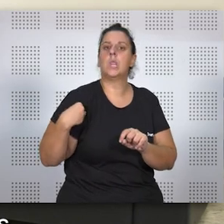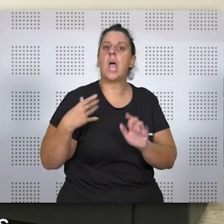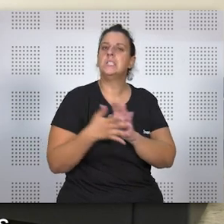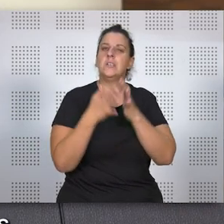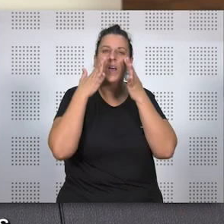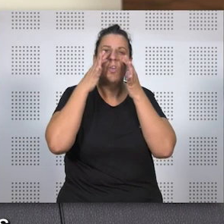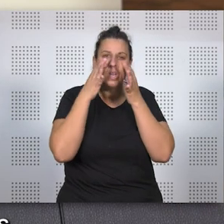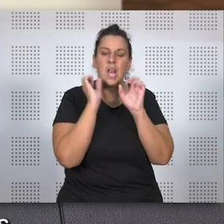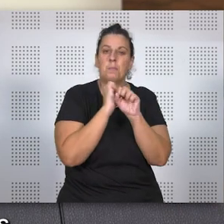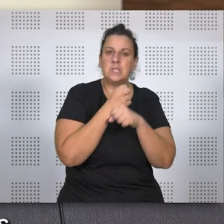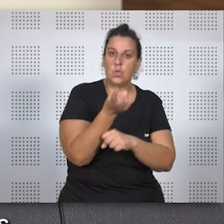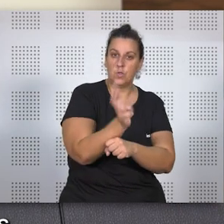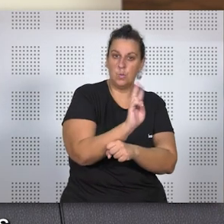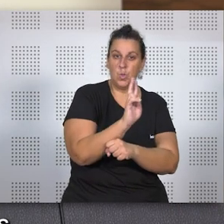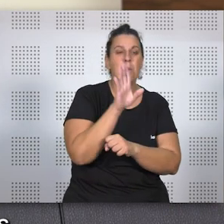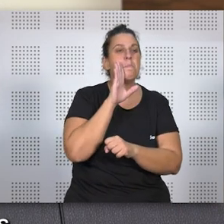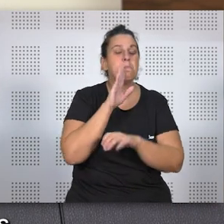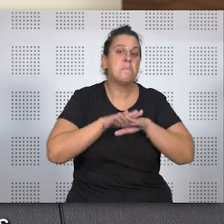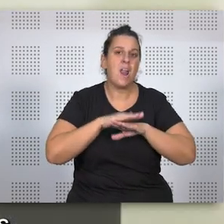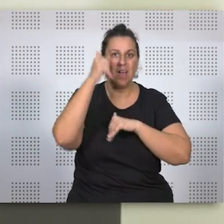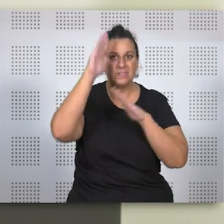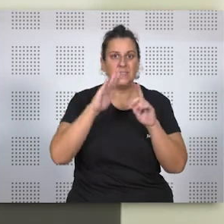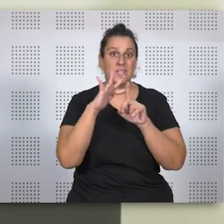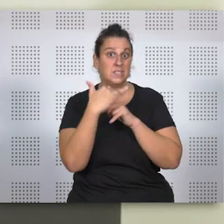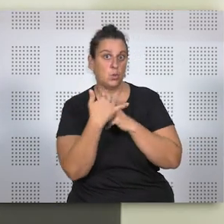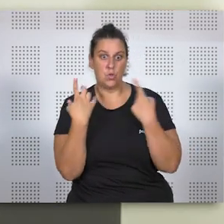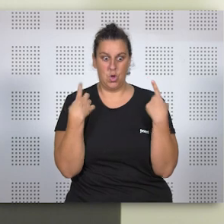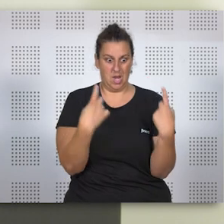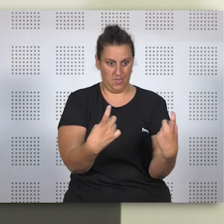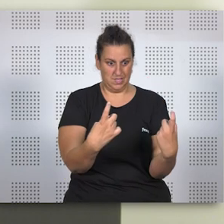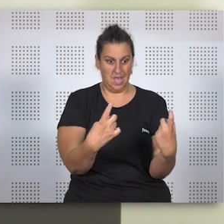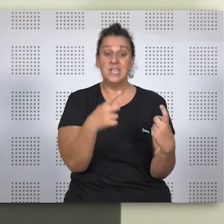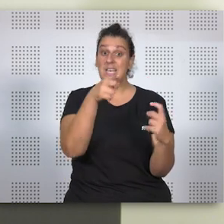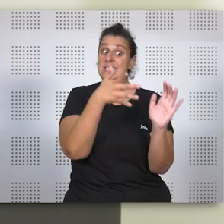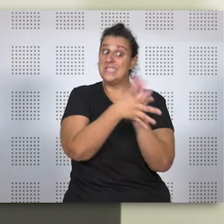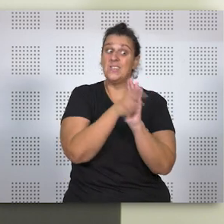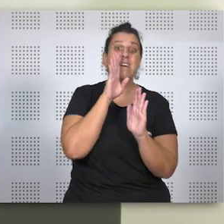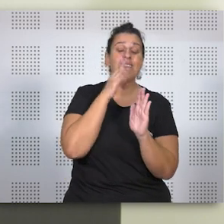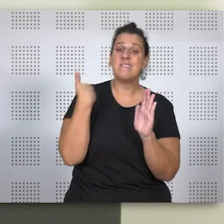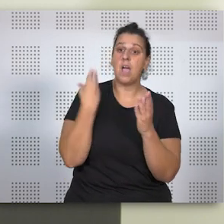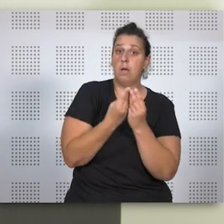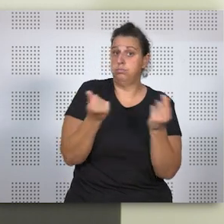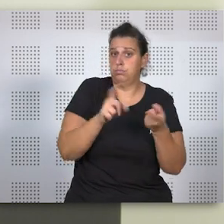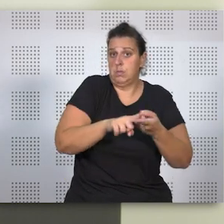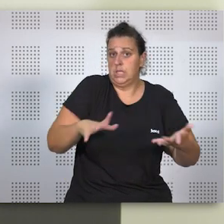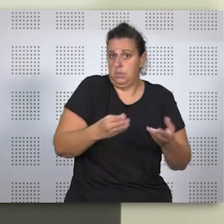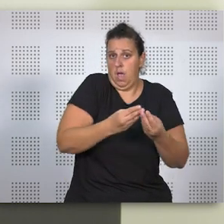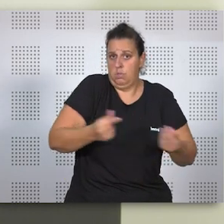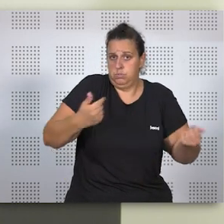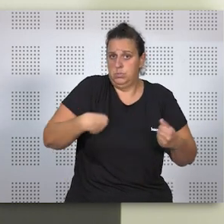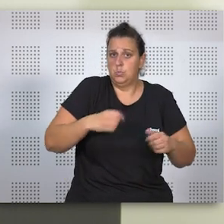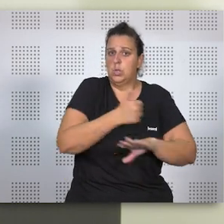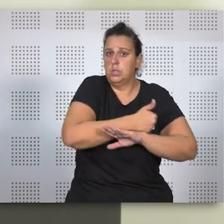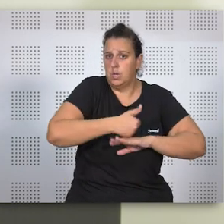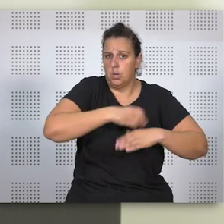original de estas prestaciones de atender situaciones de necesidad. Ese significado que ya había desaparecido, en el caso de los matrimonios, lo dijo el